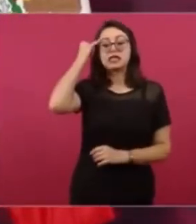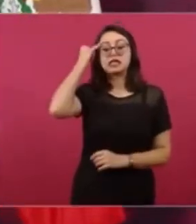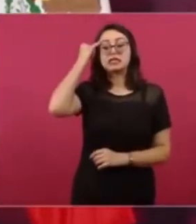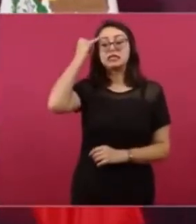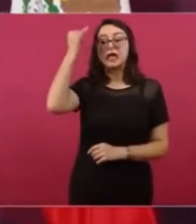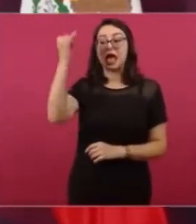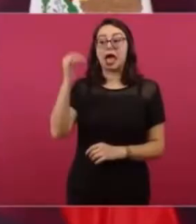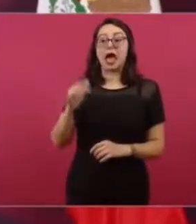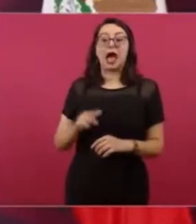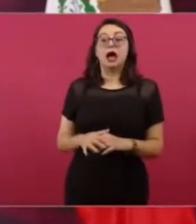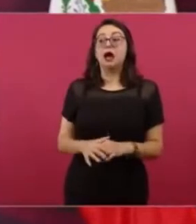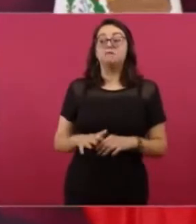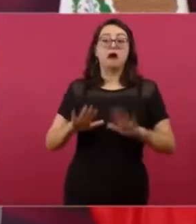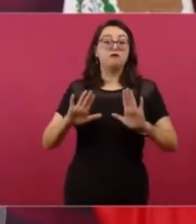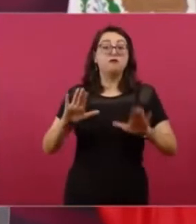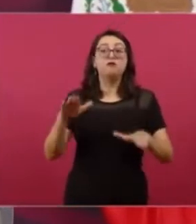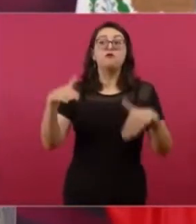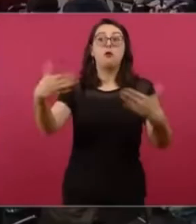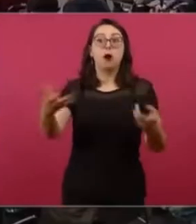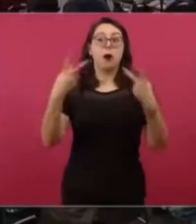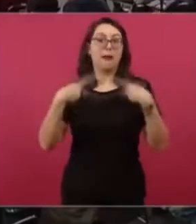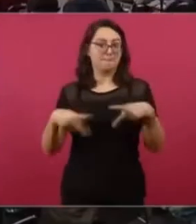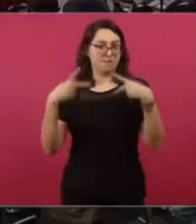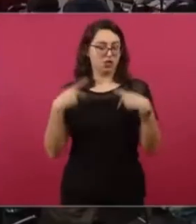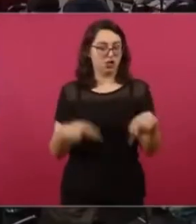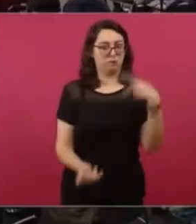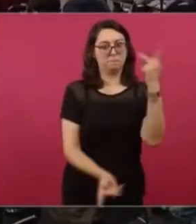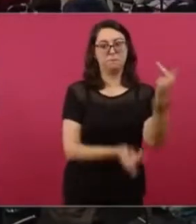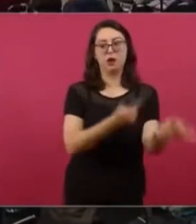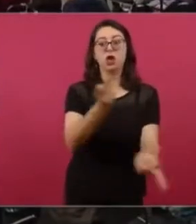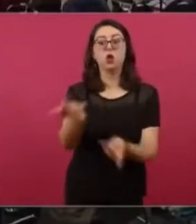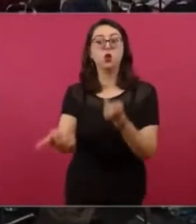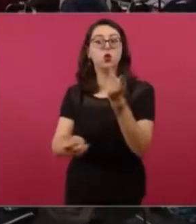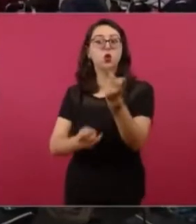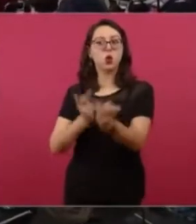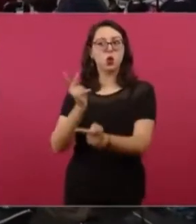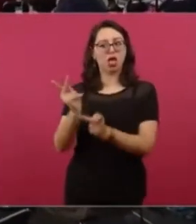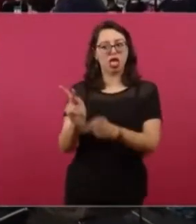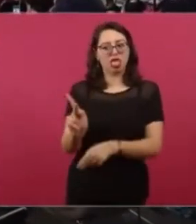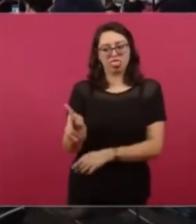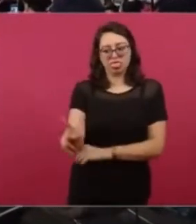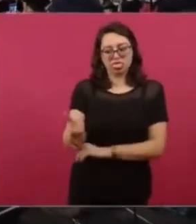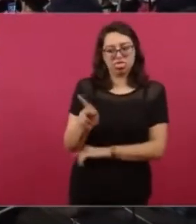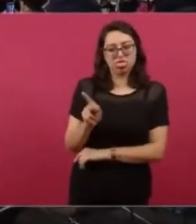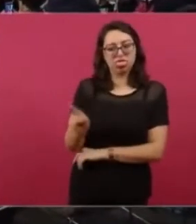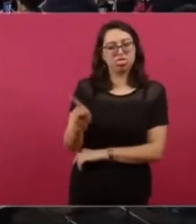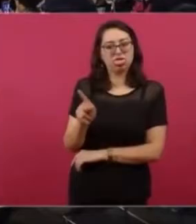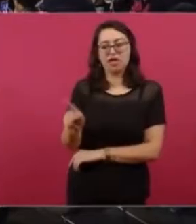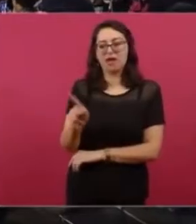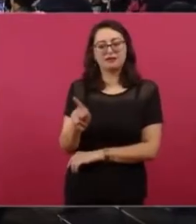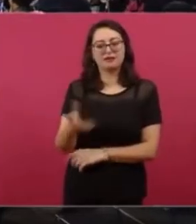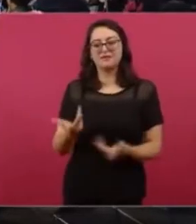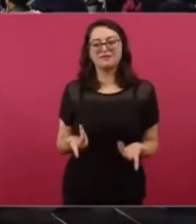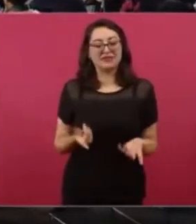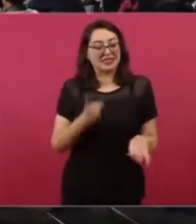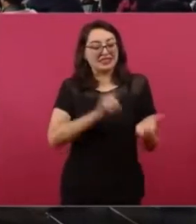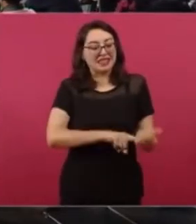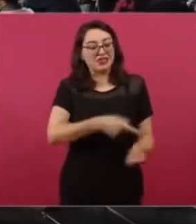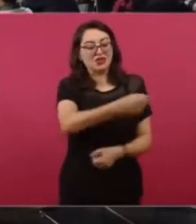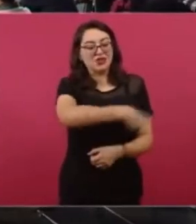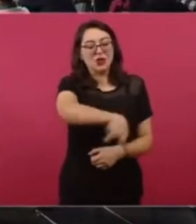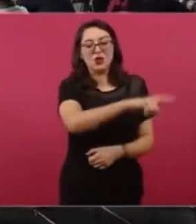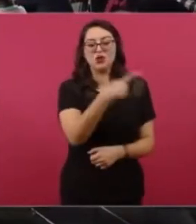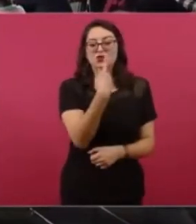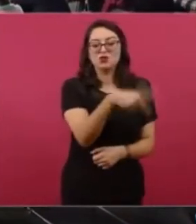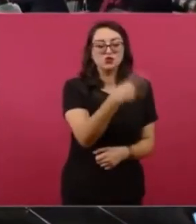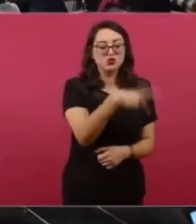hicieron arriba, entre los mandamás